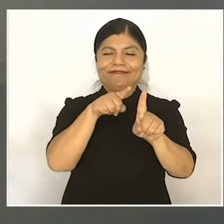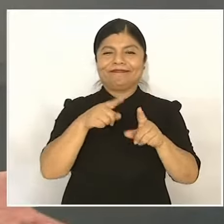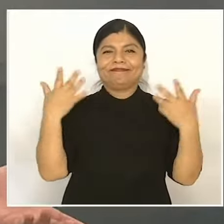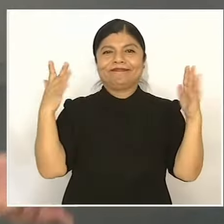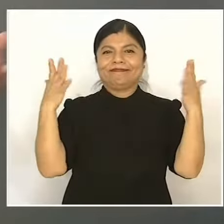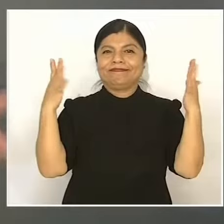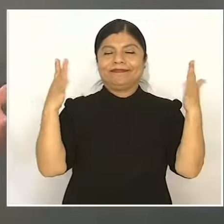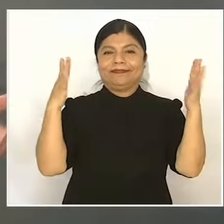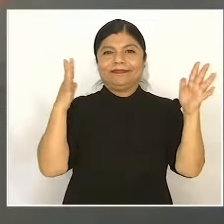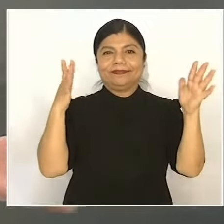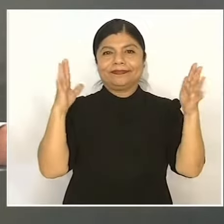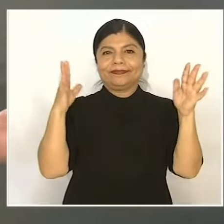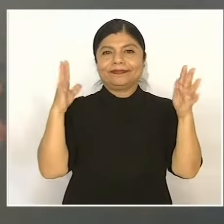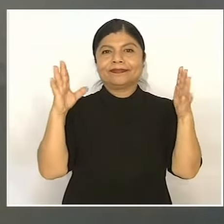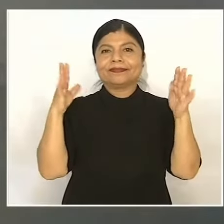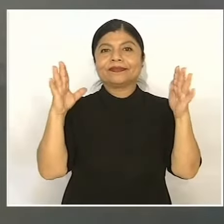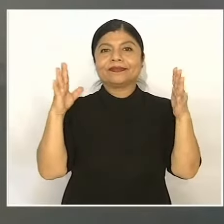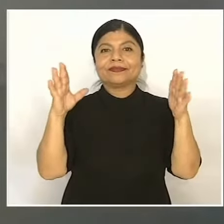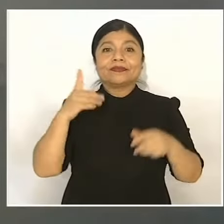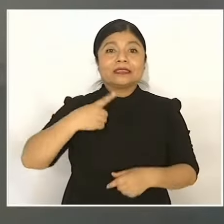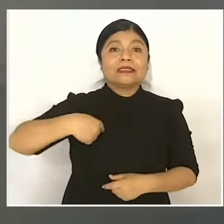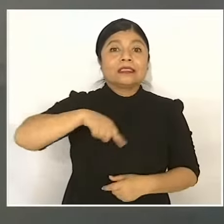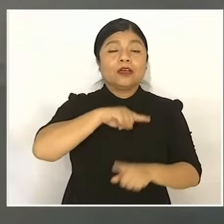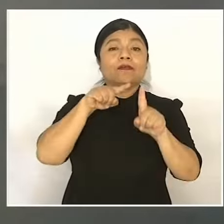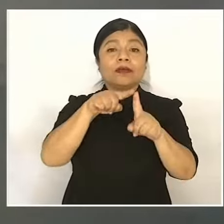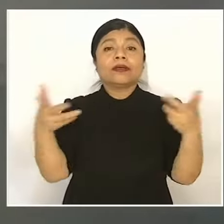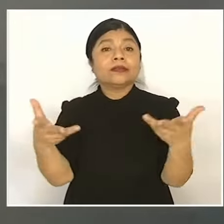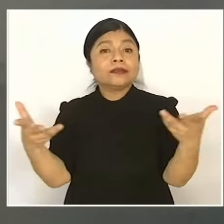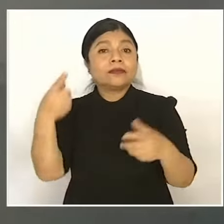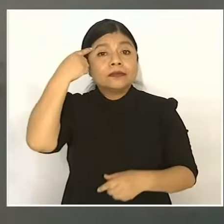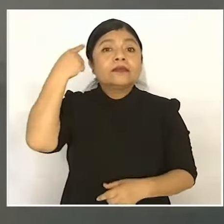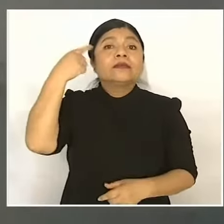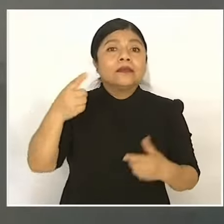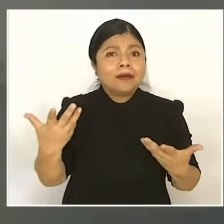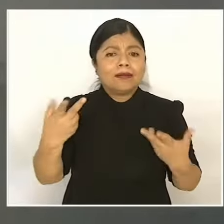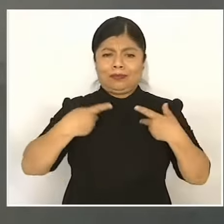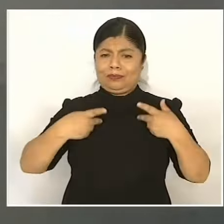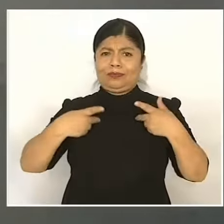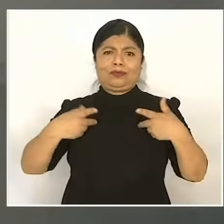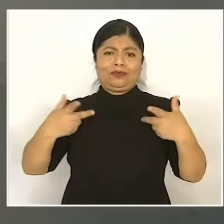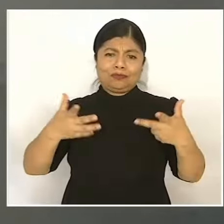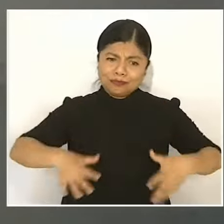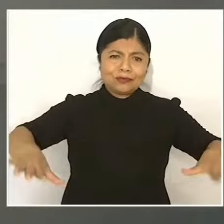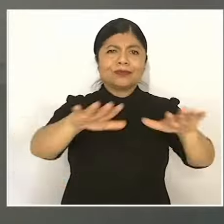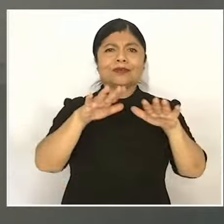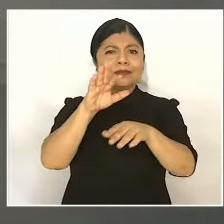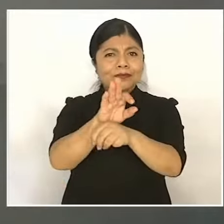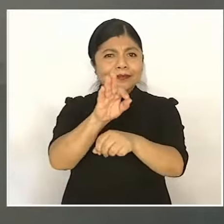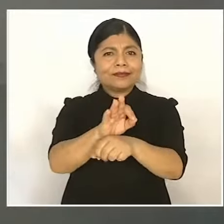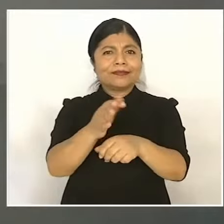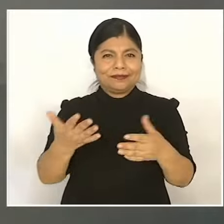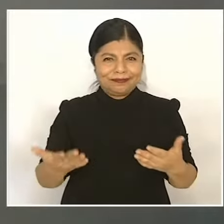Bueno, ¿y cómo lo hacemos? Pues con el pueblo. El pueblo es el que ayuda a purificar la vida pública.